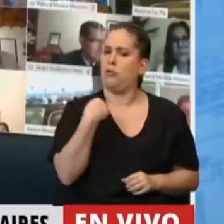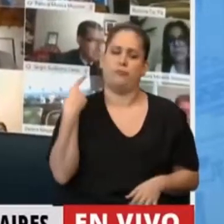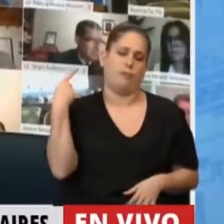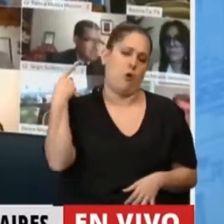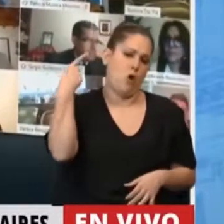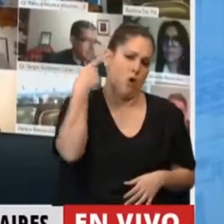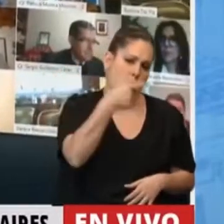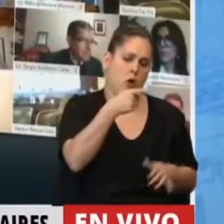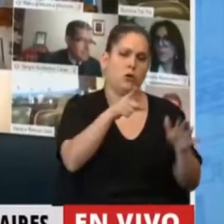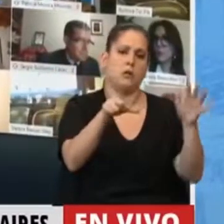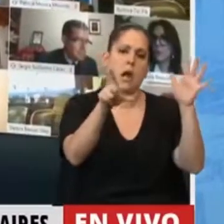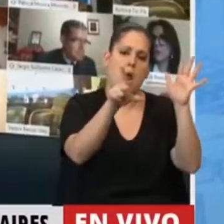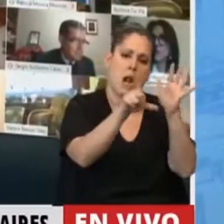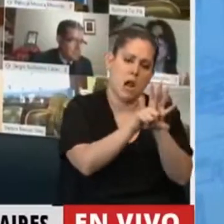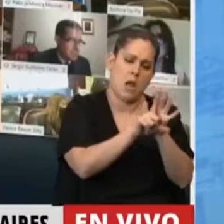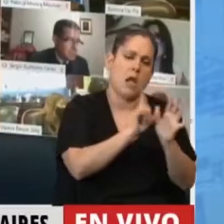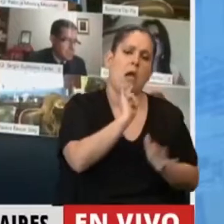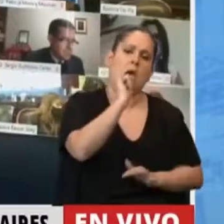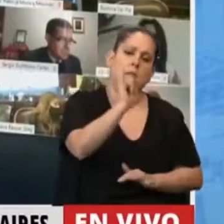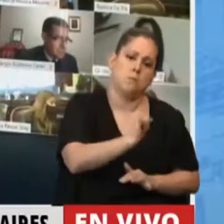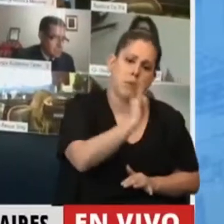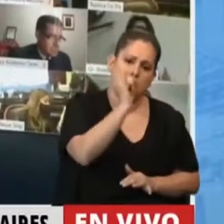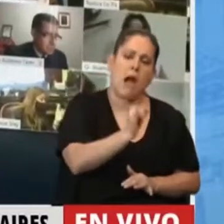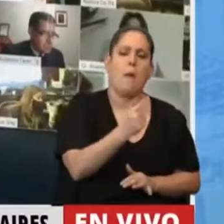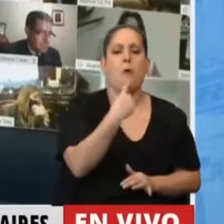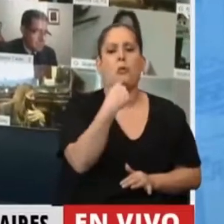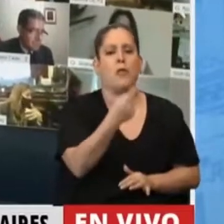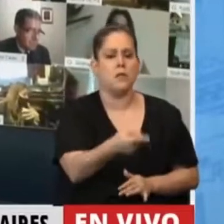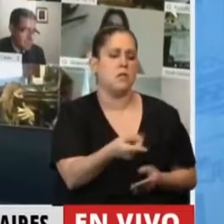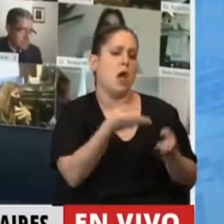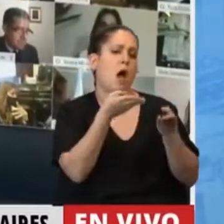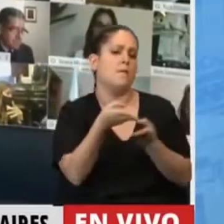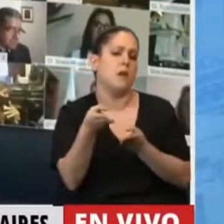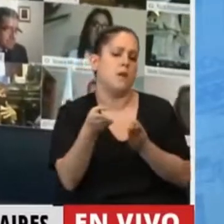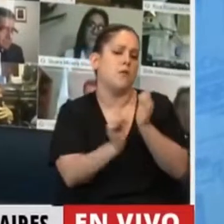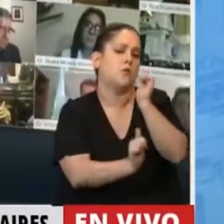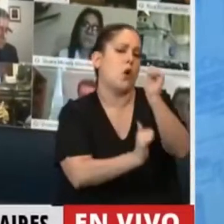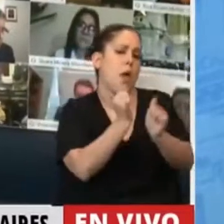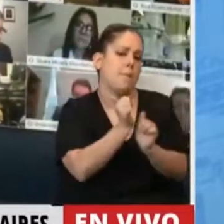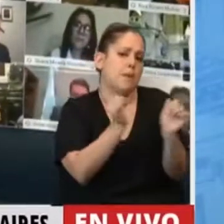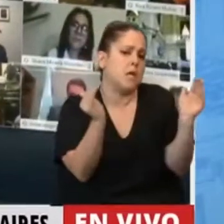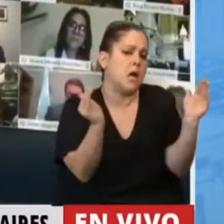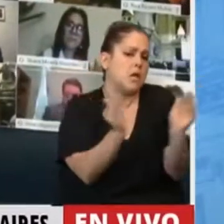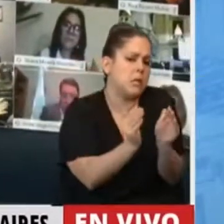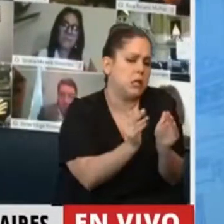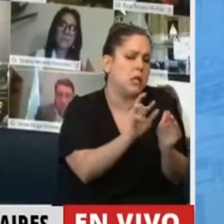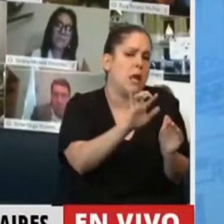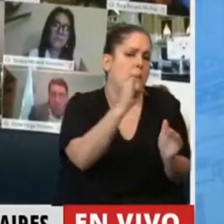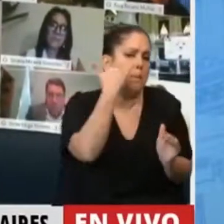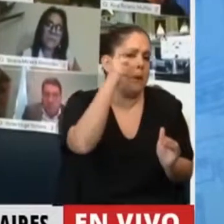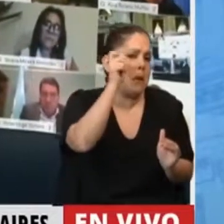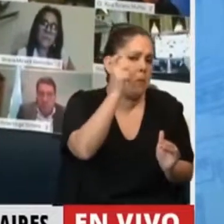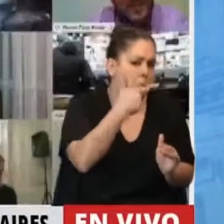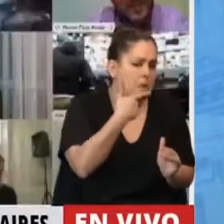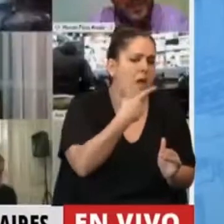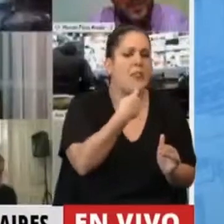habíamos explicado que bajo la excusa de beneficiar a las pymes se otorgaban enormes